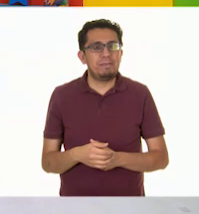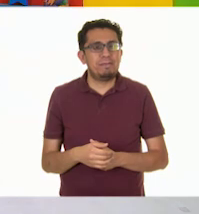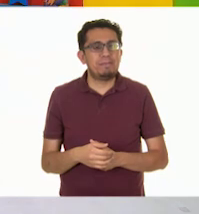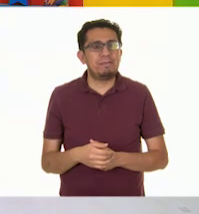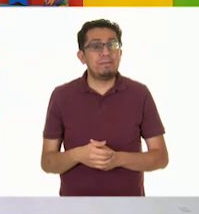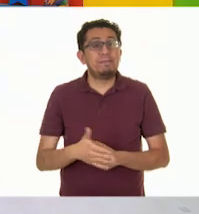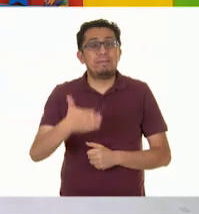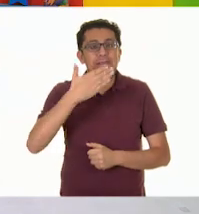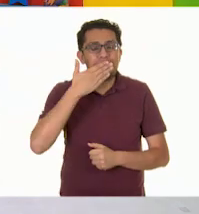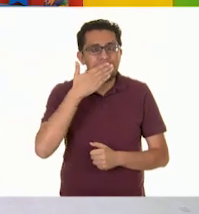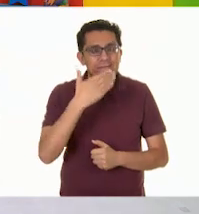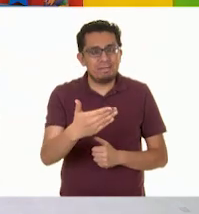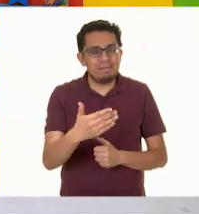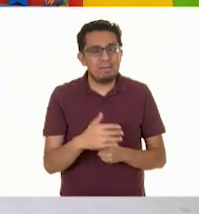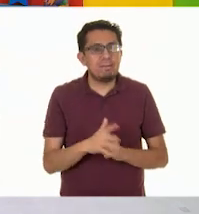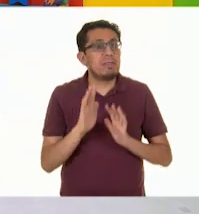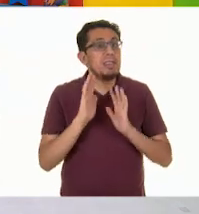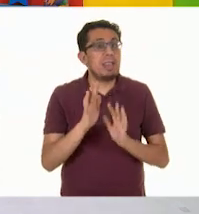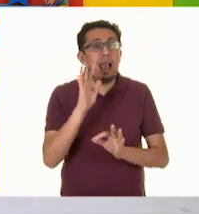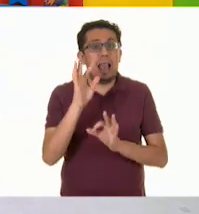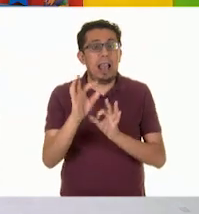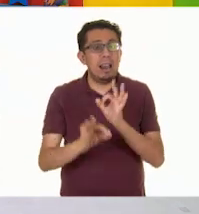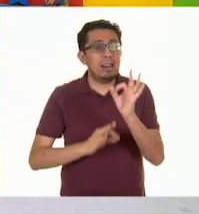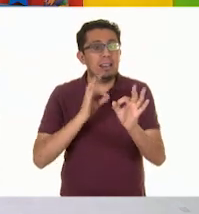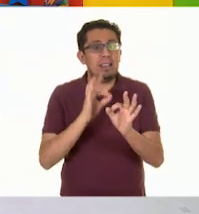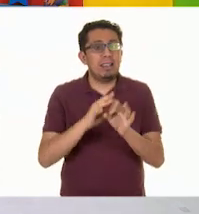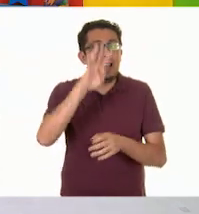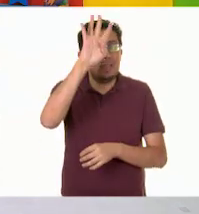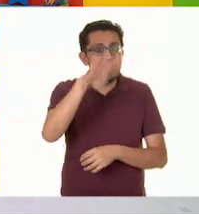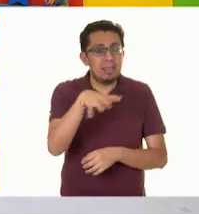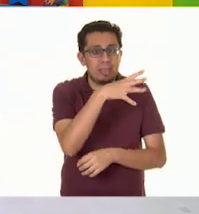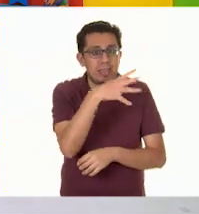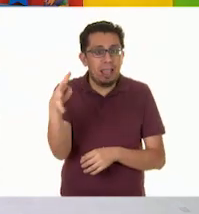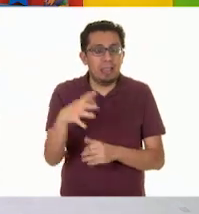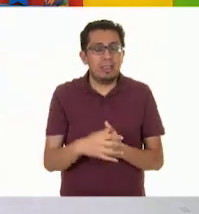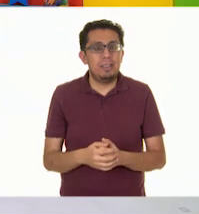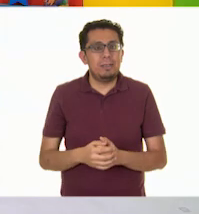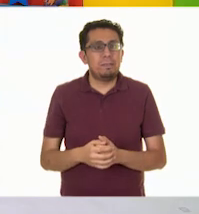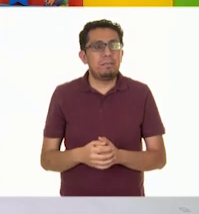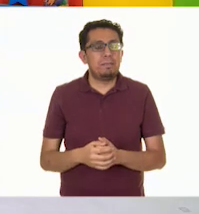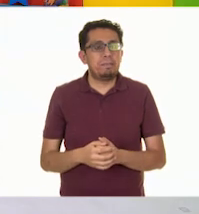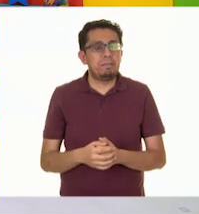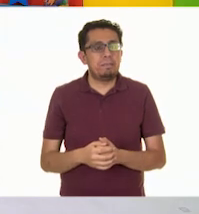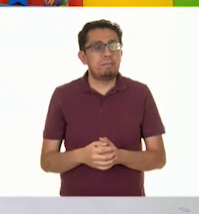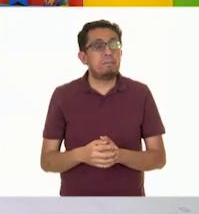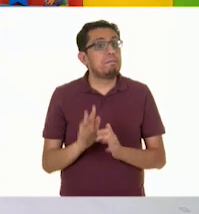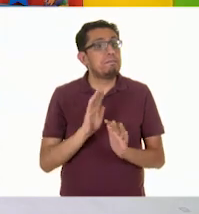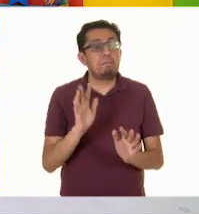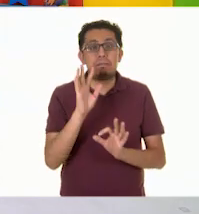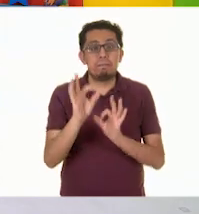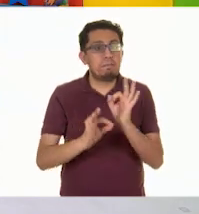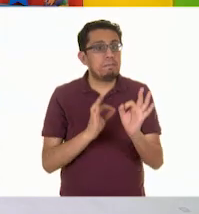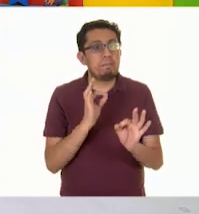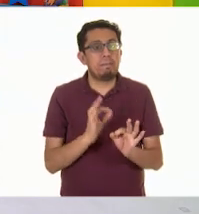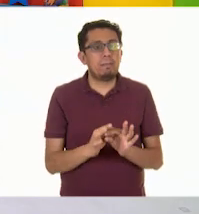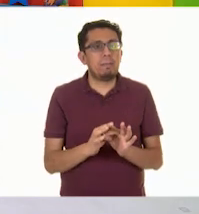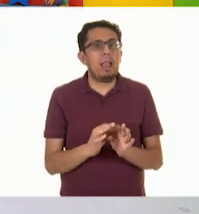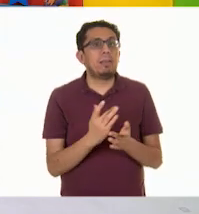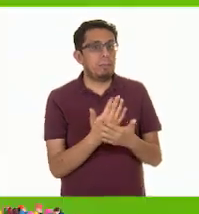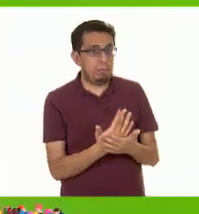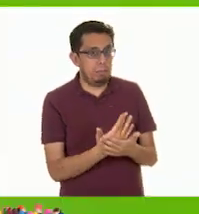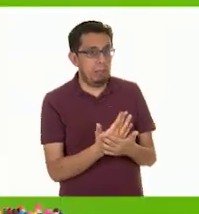Bien. Ya quedó lista nuestra tabla, ¿verdad? Sí. La tabla está lista. Espera, Ana.